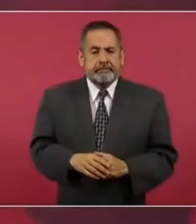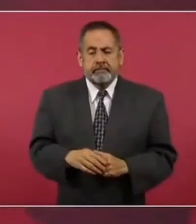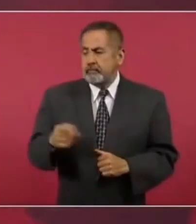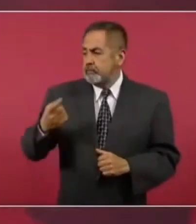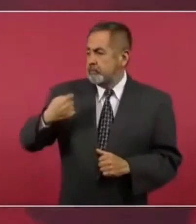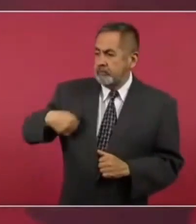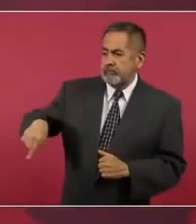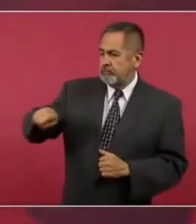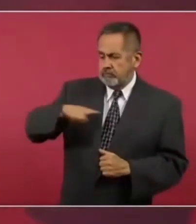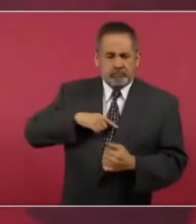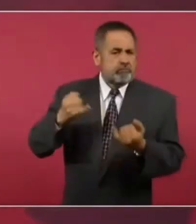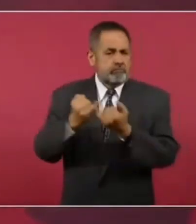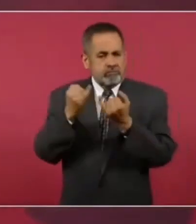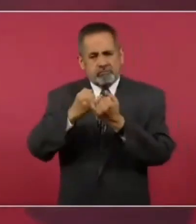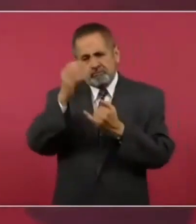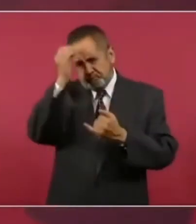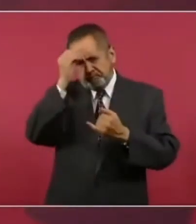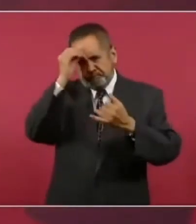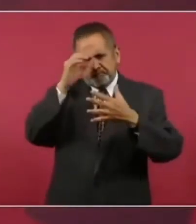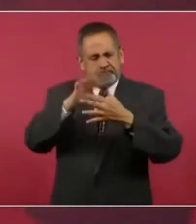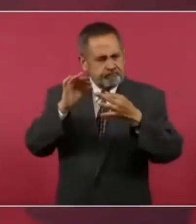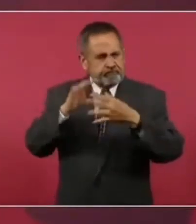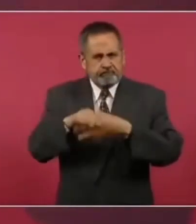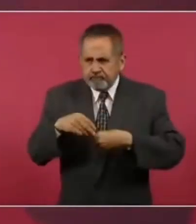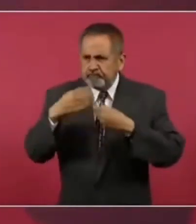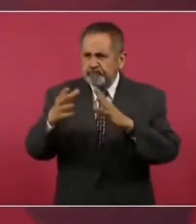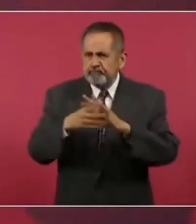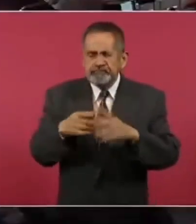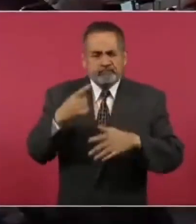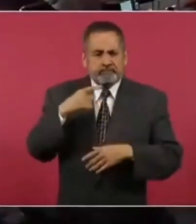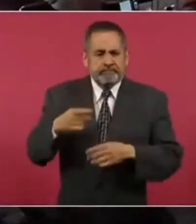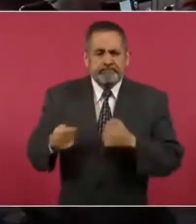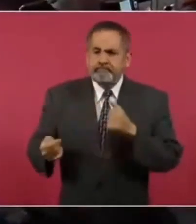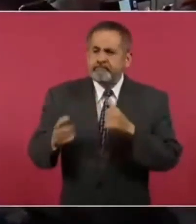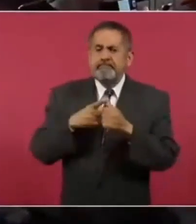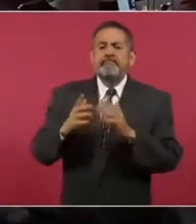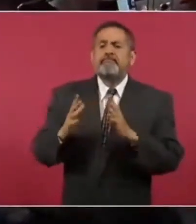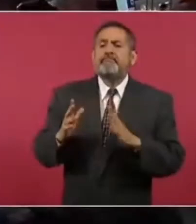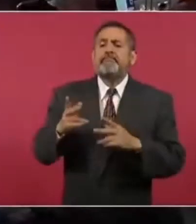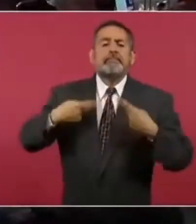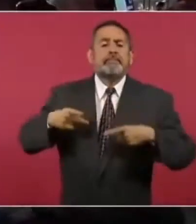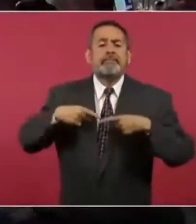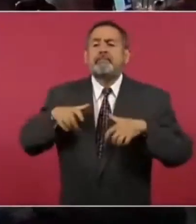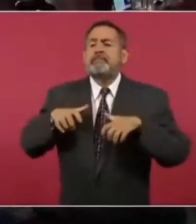sostenemos que el pueblo tiene que participar